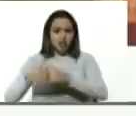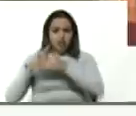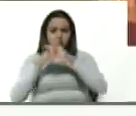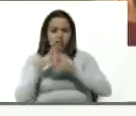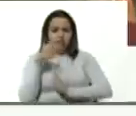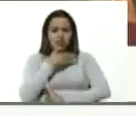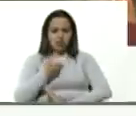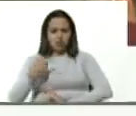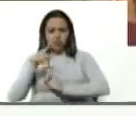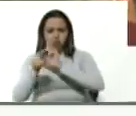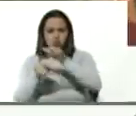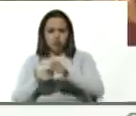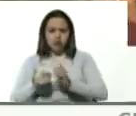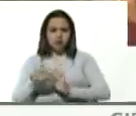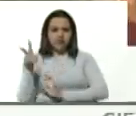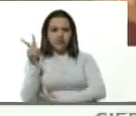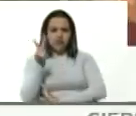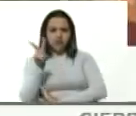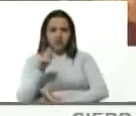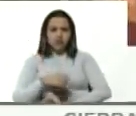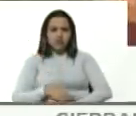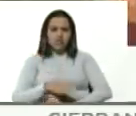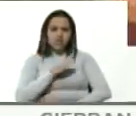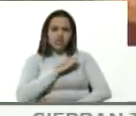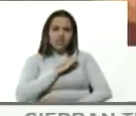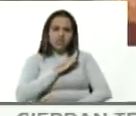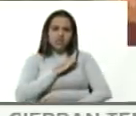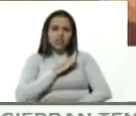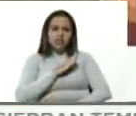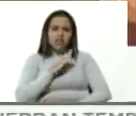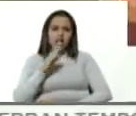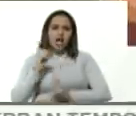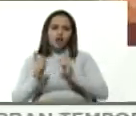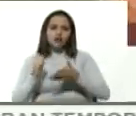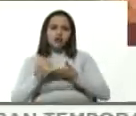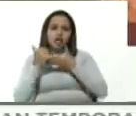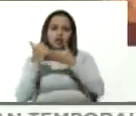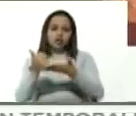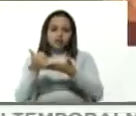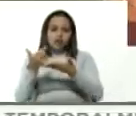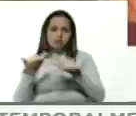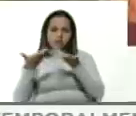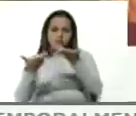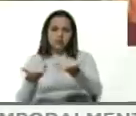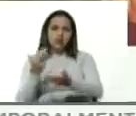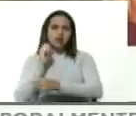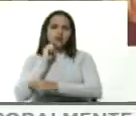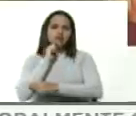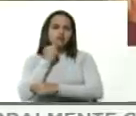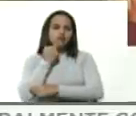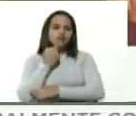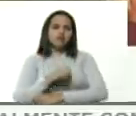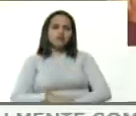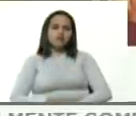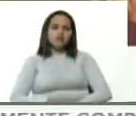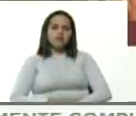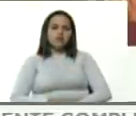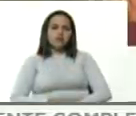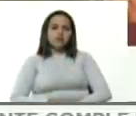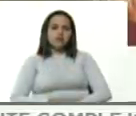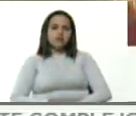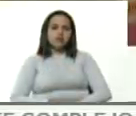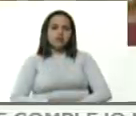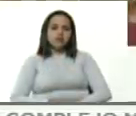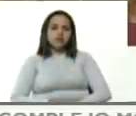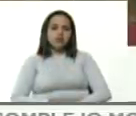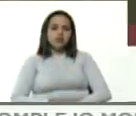la parte venezolana pidió alguna ayuda a la parte rusa en realizar el